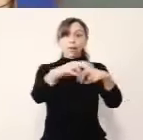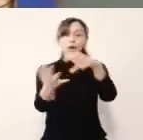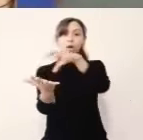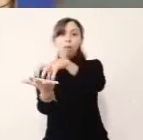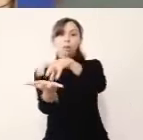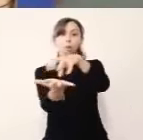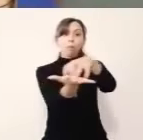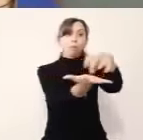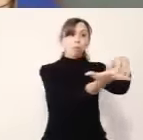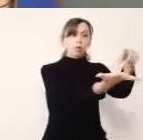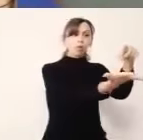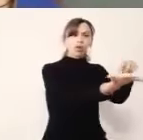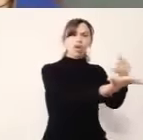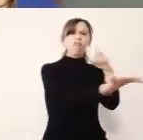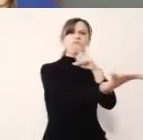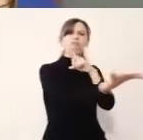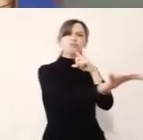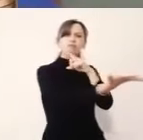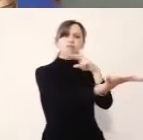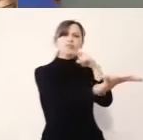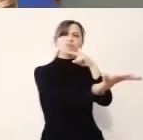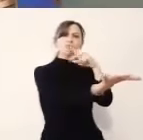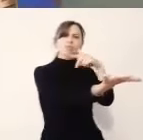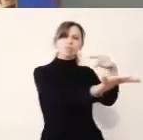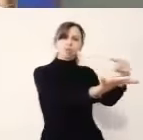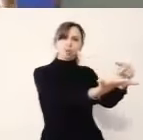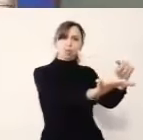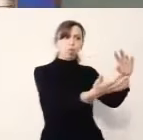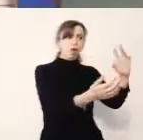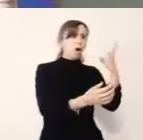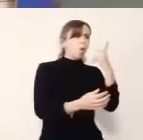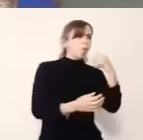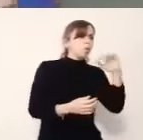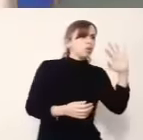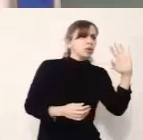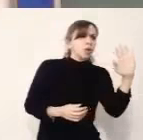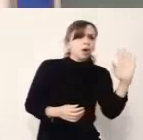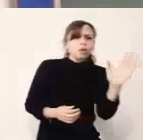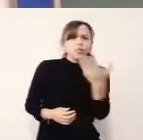frutas y verduras todo se quiso comprar